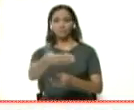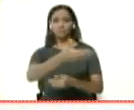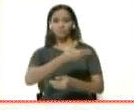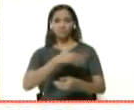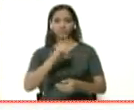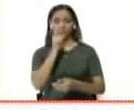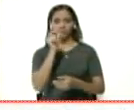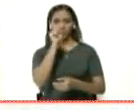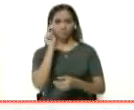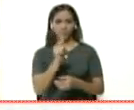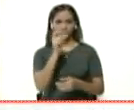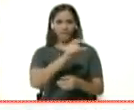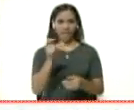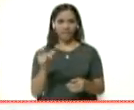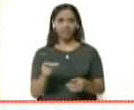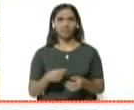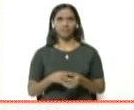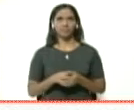de la gente.